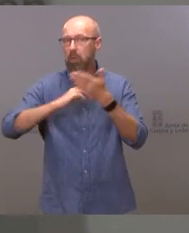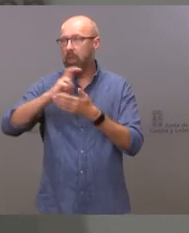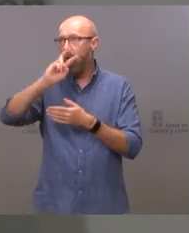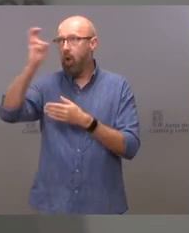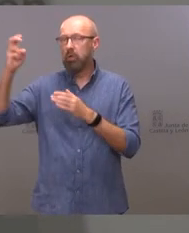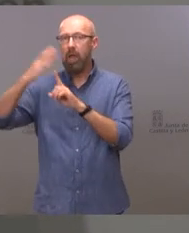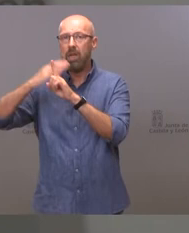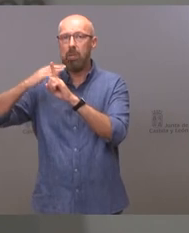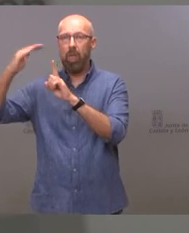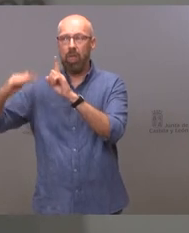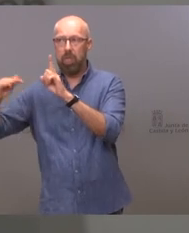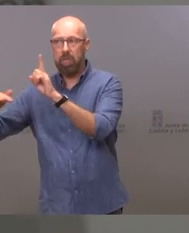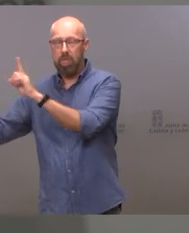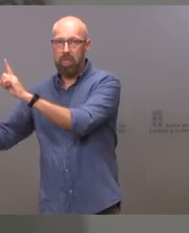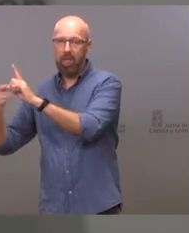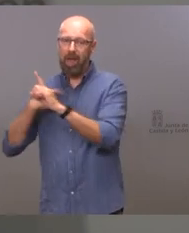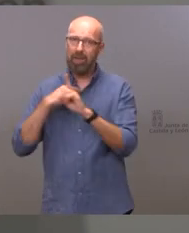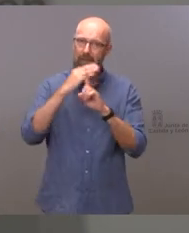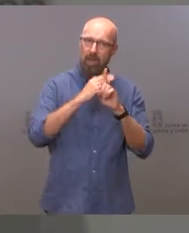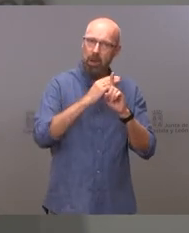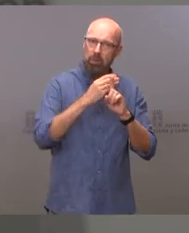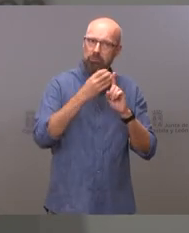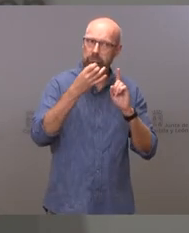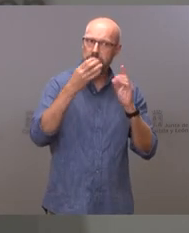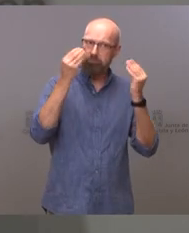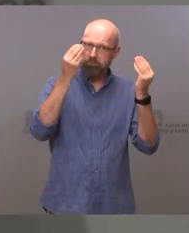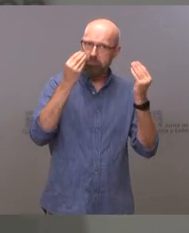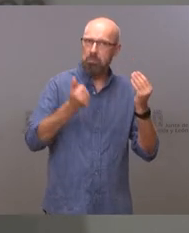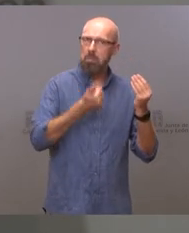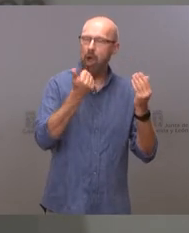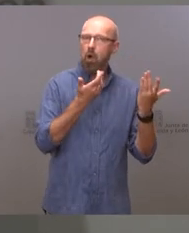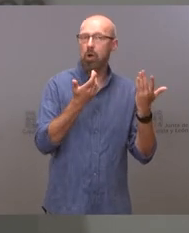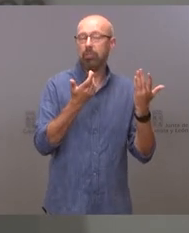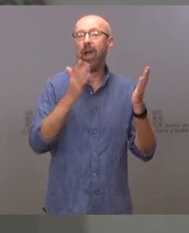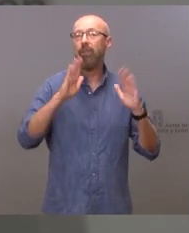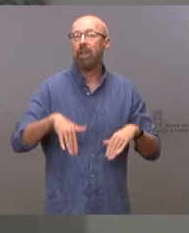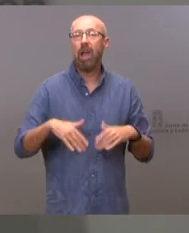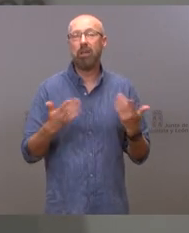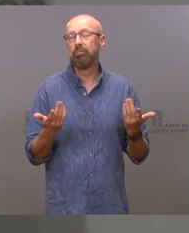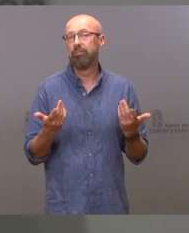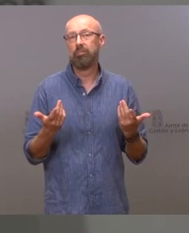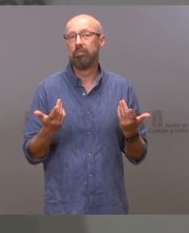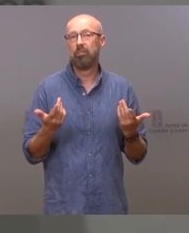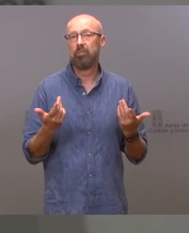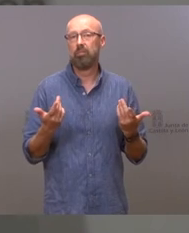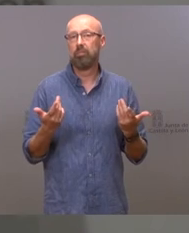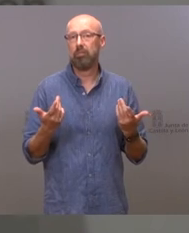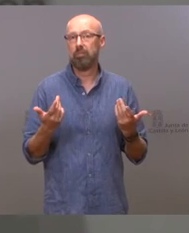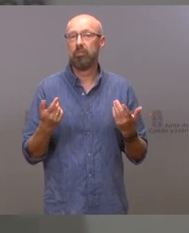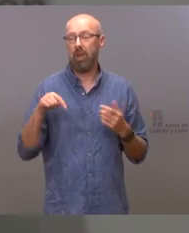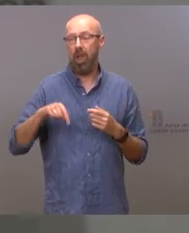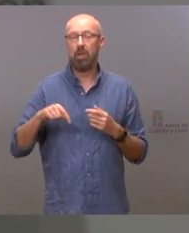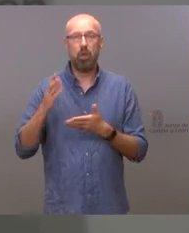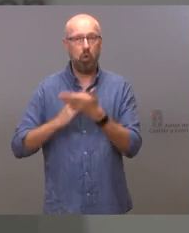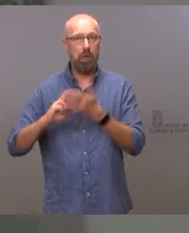inferiores lo que ocurre es que aquí y lo que está ocurriendo y así lo dicen los números aquí vienen muchos estudiantes de otras